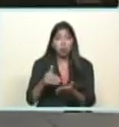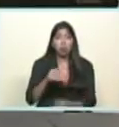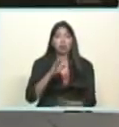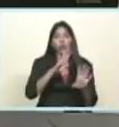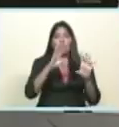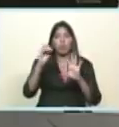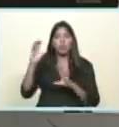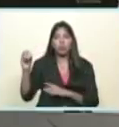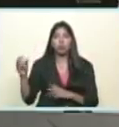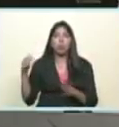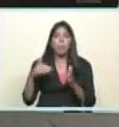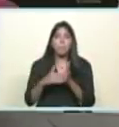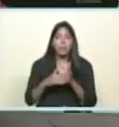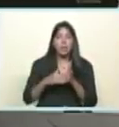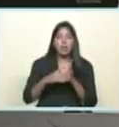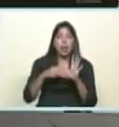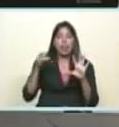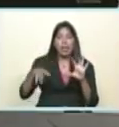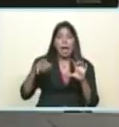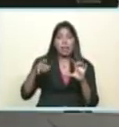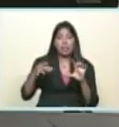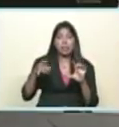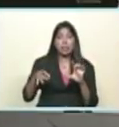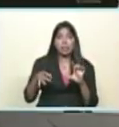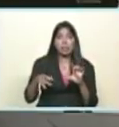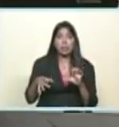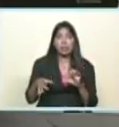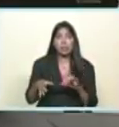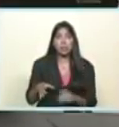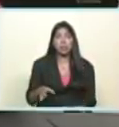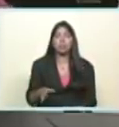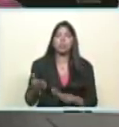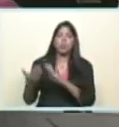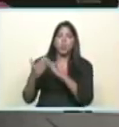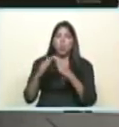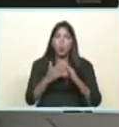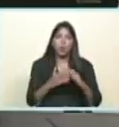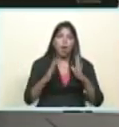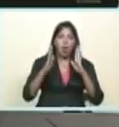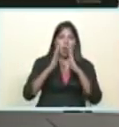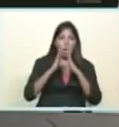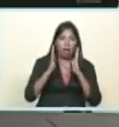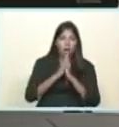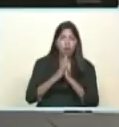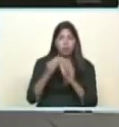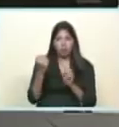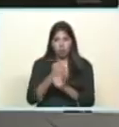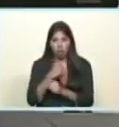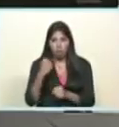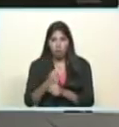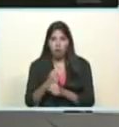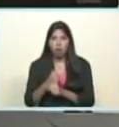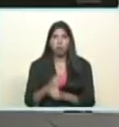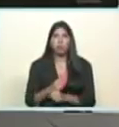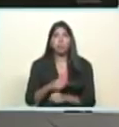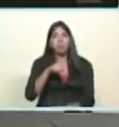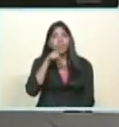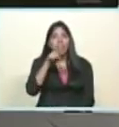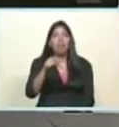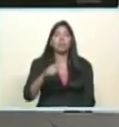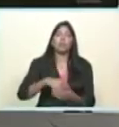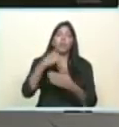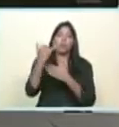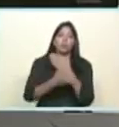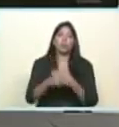carnet de la patria integralmente en su hogar en su comunidad en su centro de trabajo en la sociedad ese es el